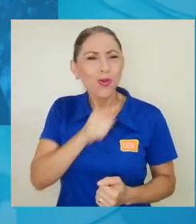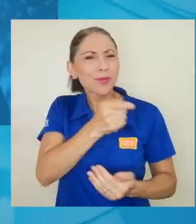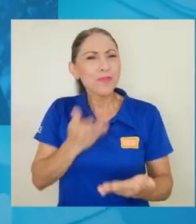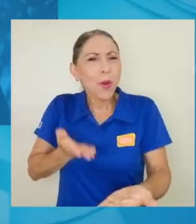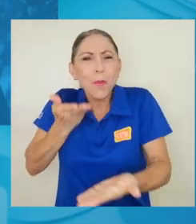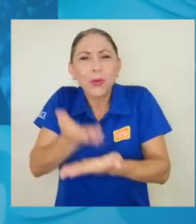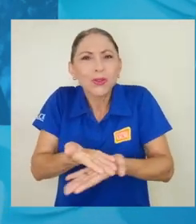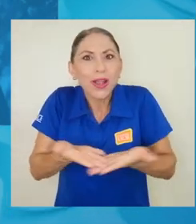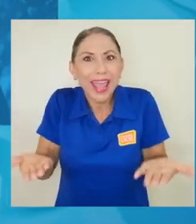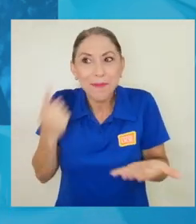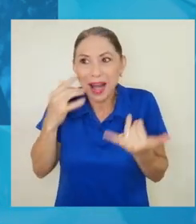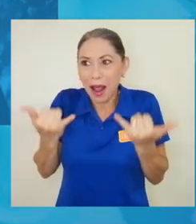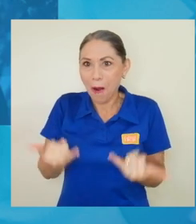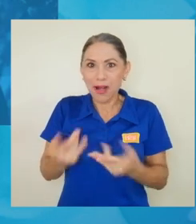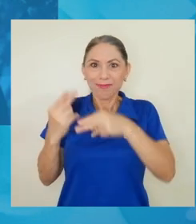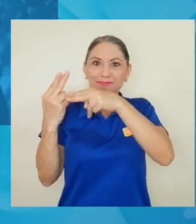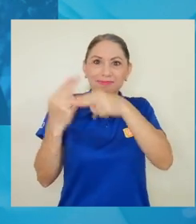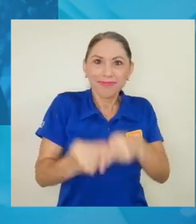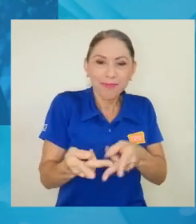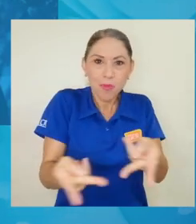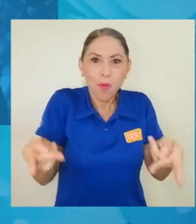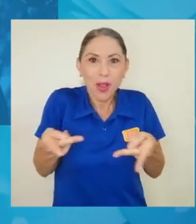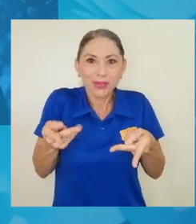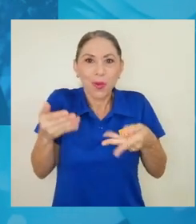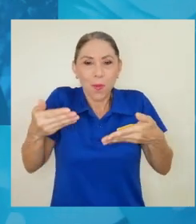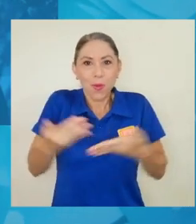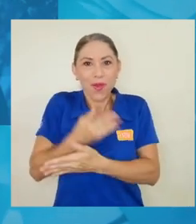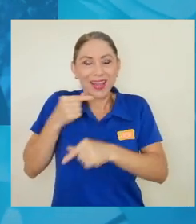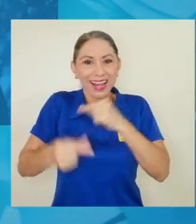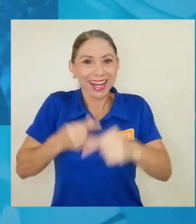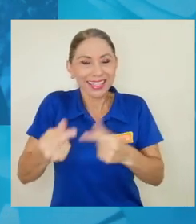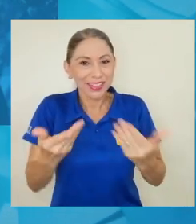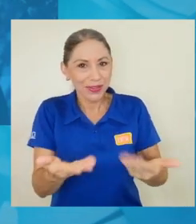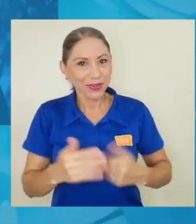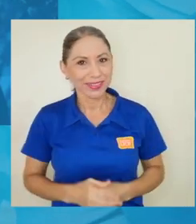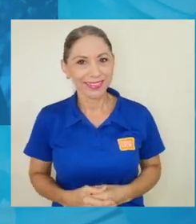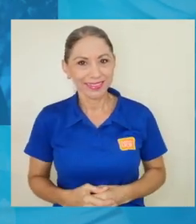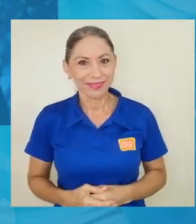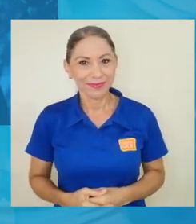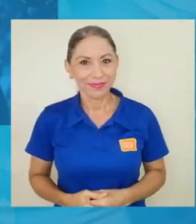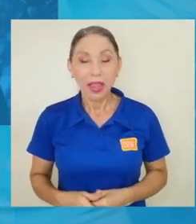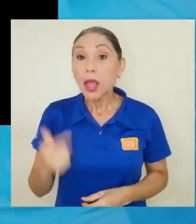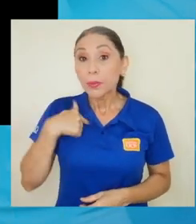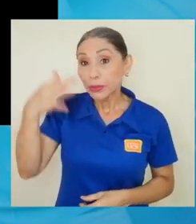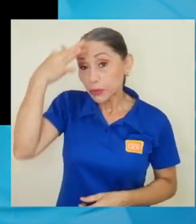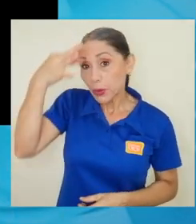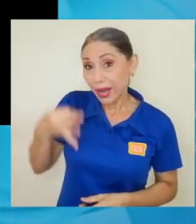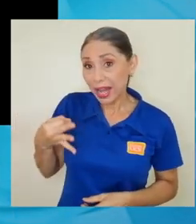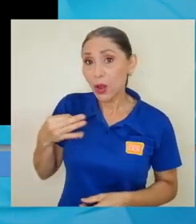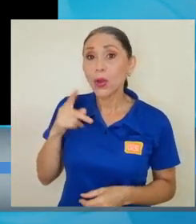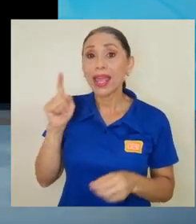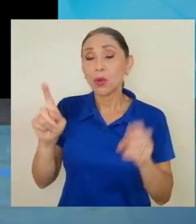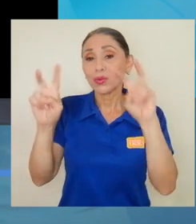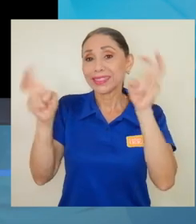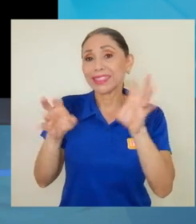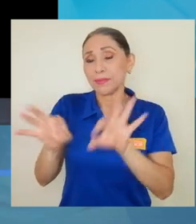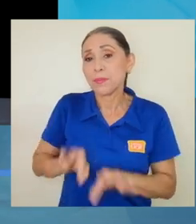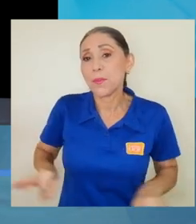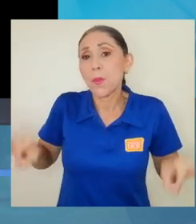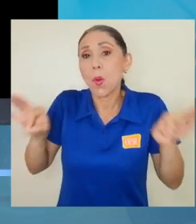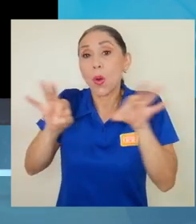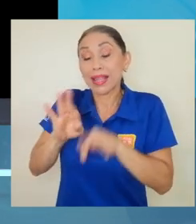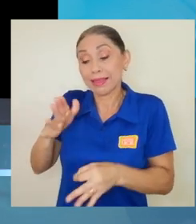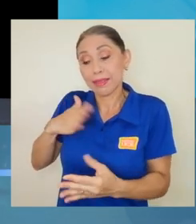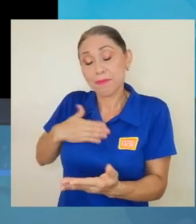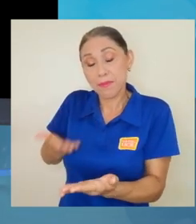destacarías para que estés ahora en este puesto como una de las nuevas generaciones? Bueno, creo que uno de los aspectos importantes